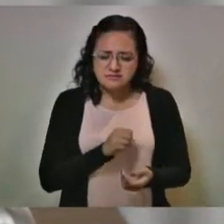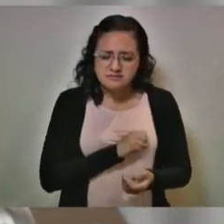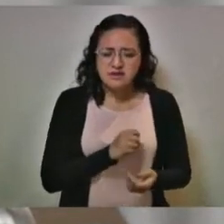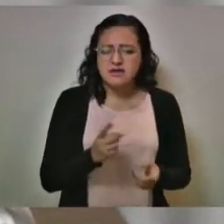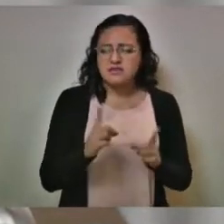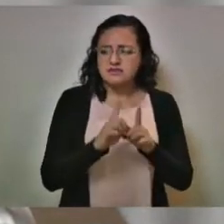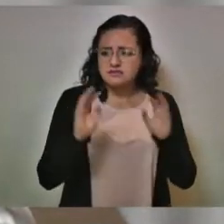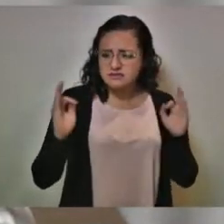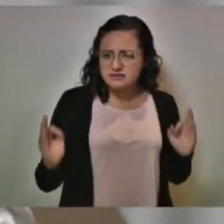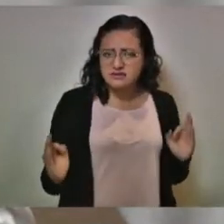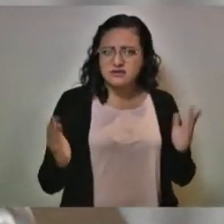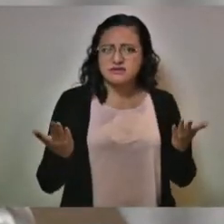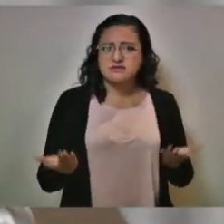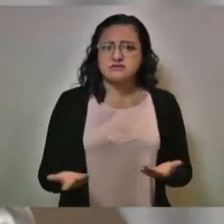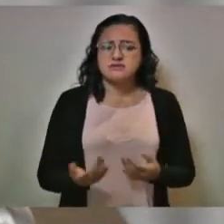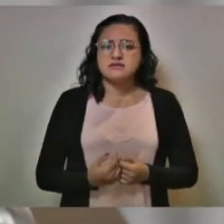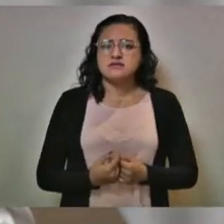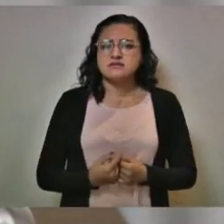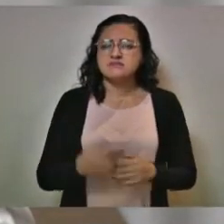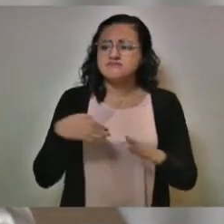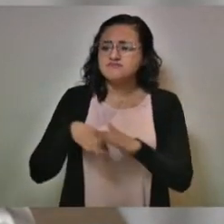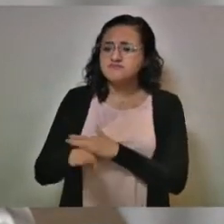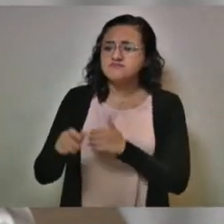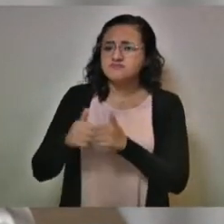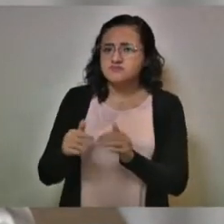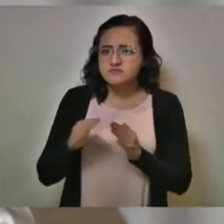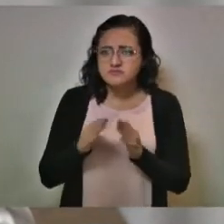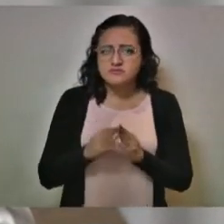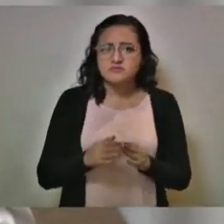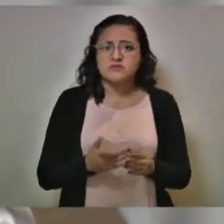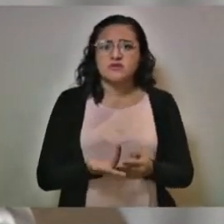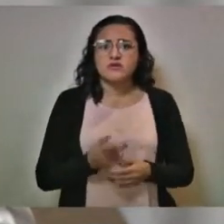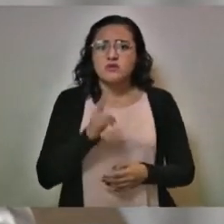confinamiento, del uso de cobrebocas.